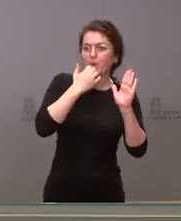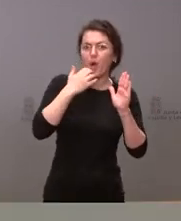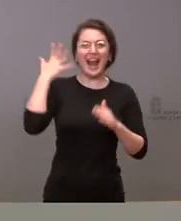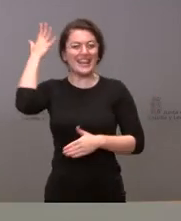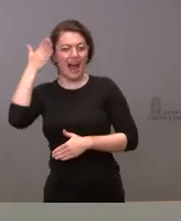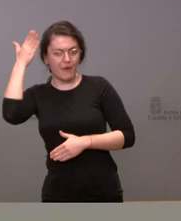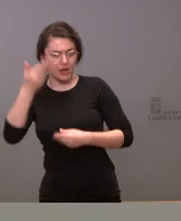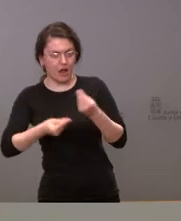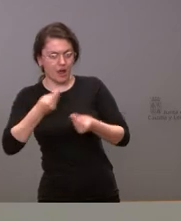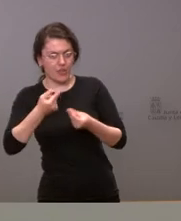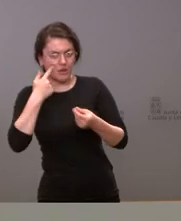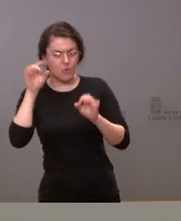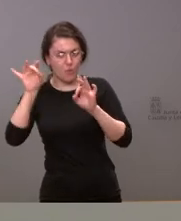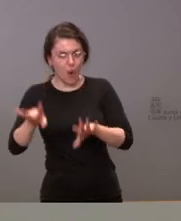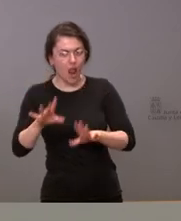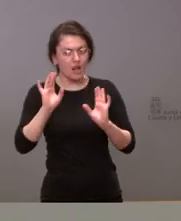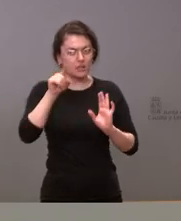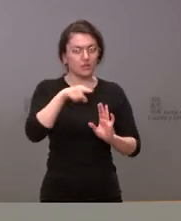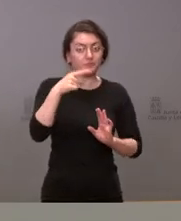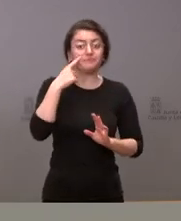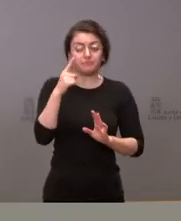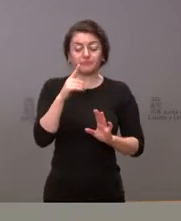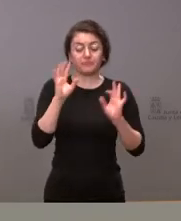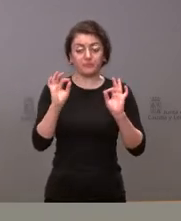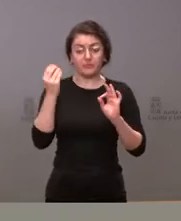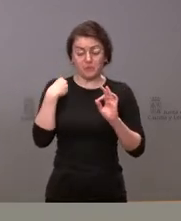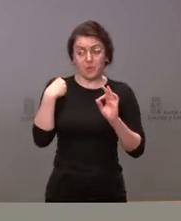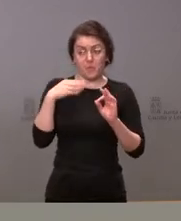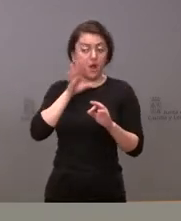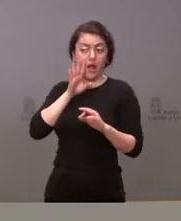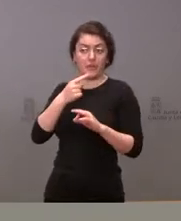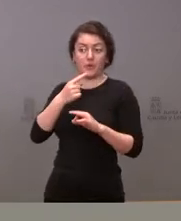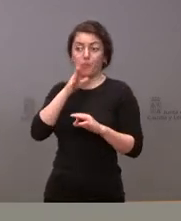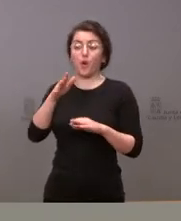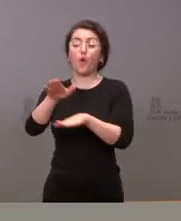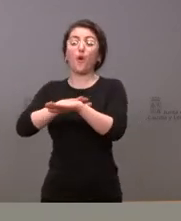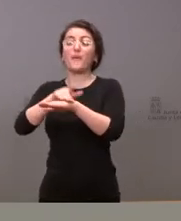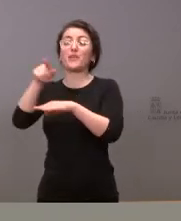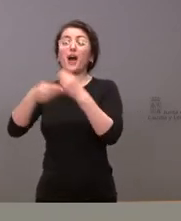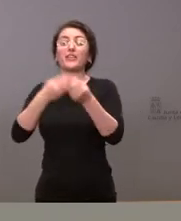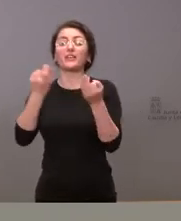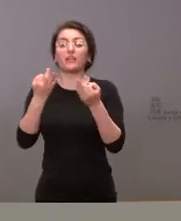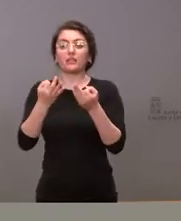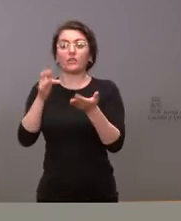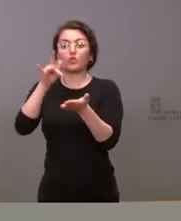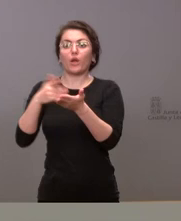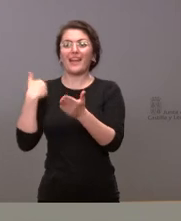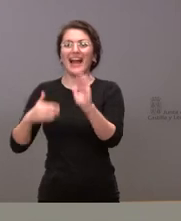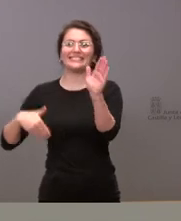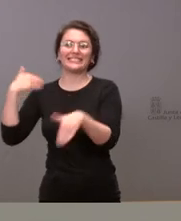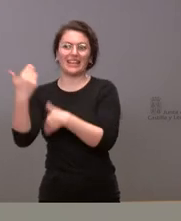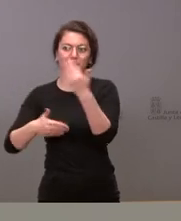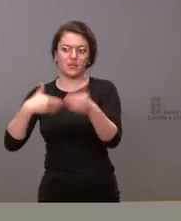Pues fíjese es que tiene que ver con la respuesta que yo le daba porque el gobierno lo que ha hecho es al eliminar trámites no solamente